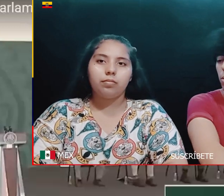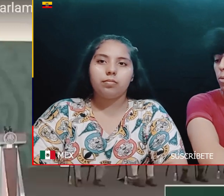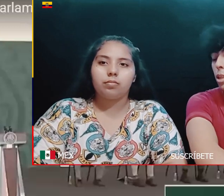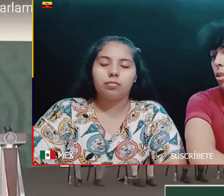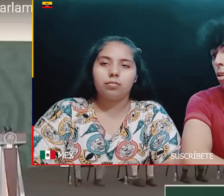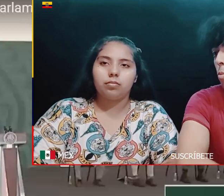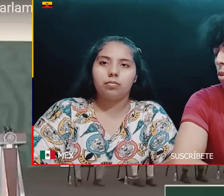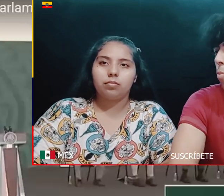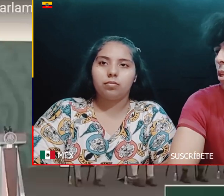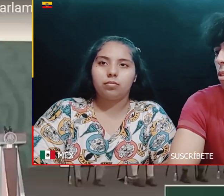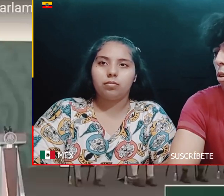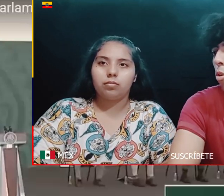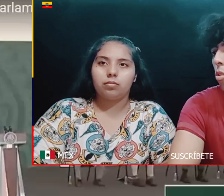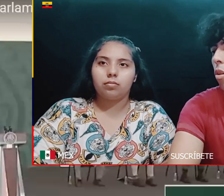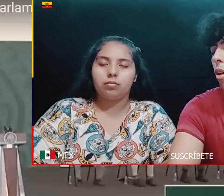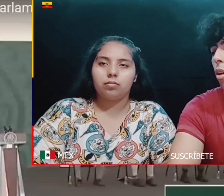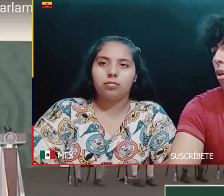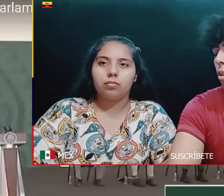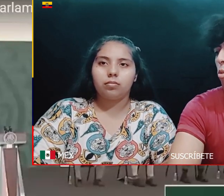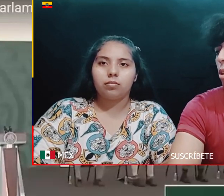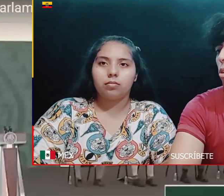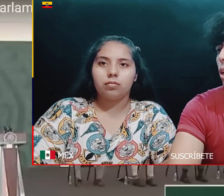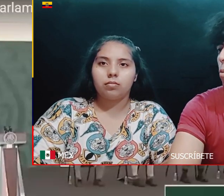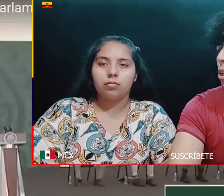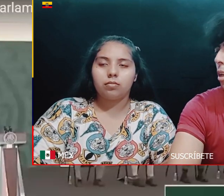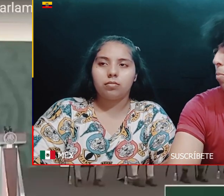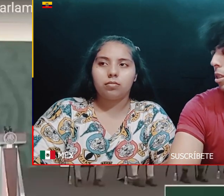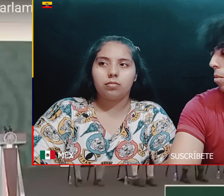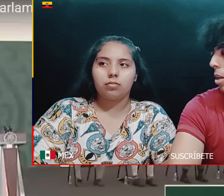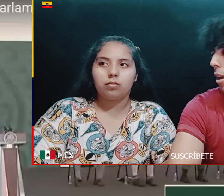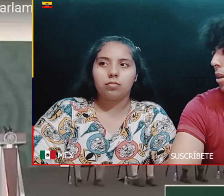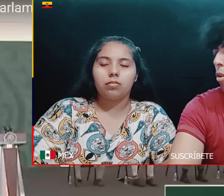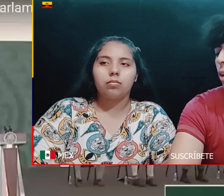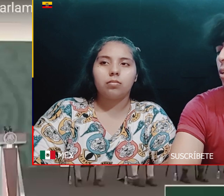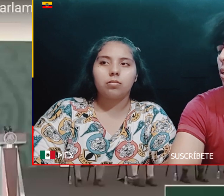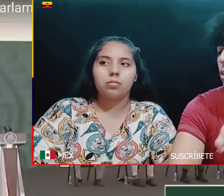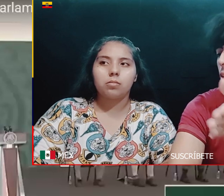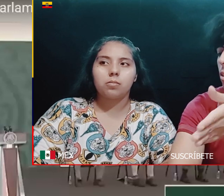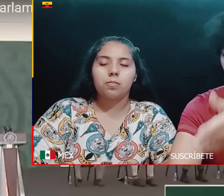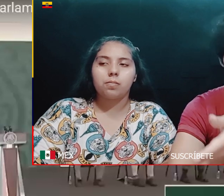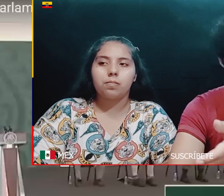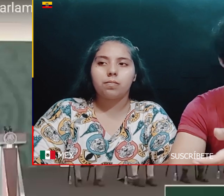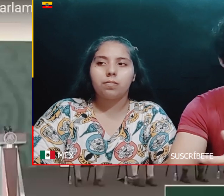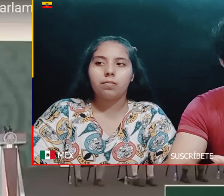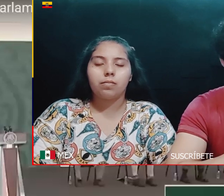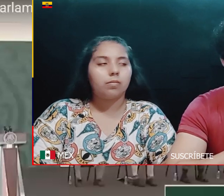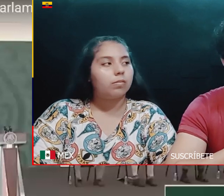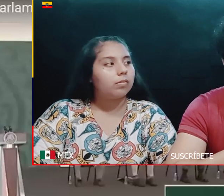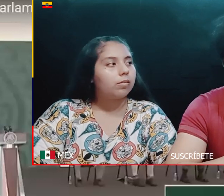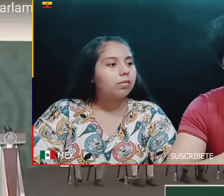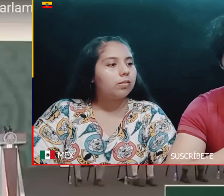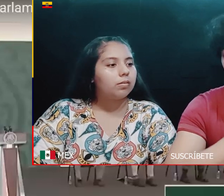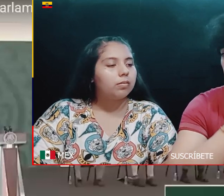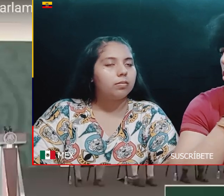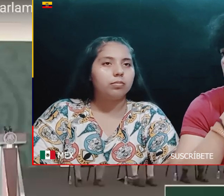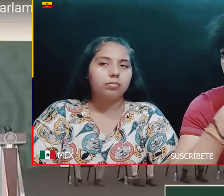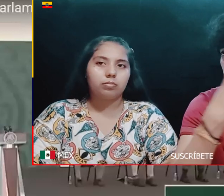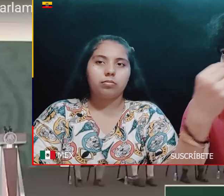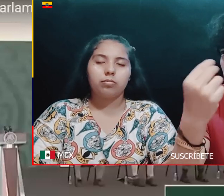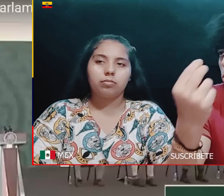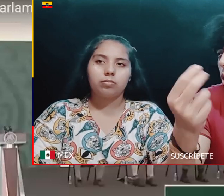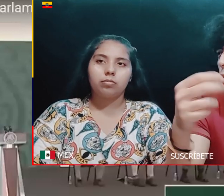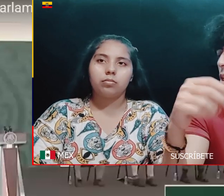para decirle Ustedes pueden decir esto Pero no pueden decir lo otro Entonces ellos creen Que puede estar Por encima de la ley Ahora ¿Quién dice las cosas En contra de los